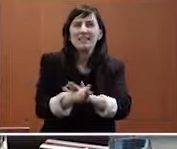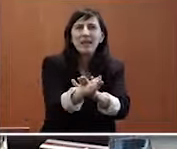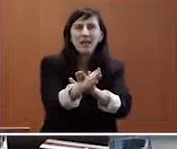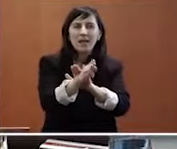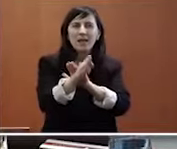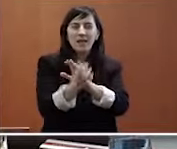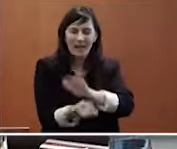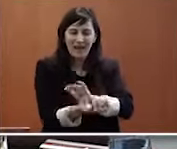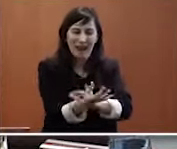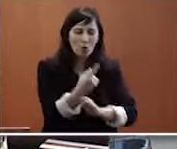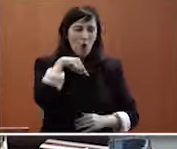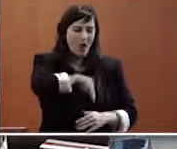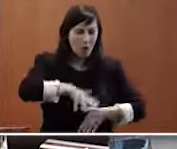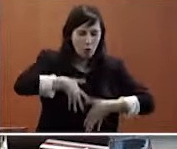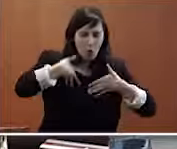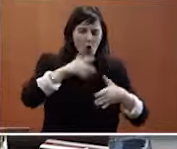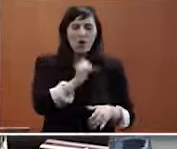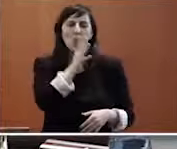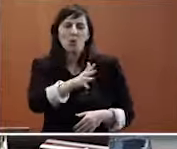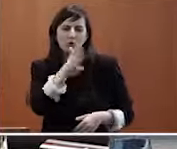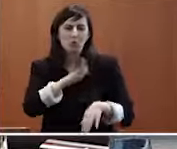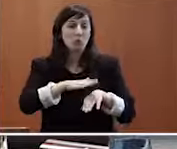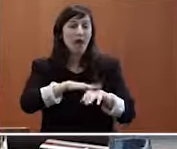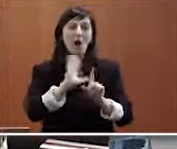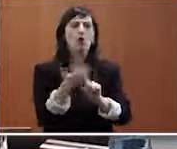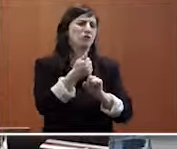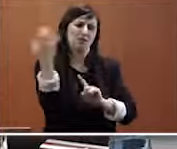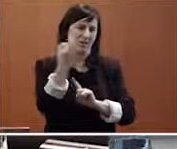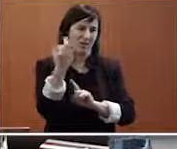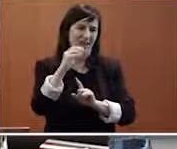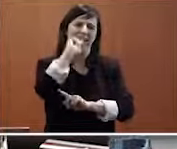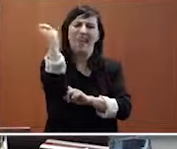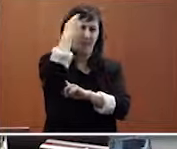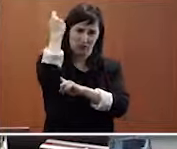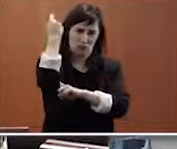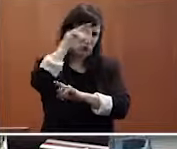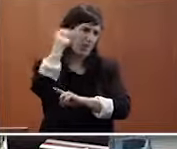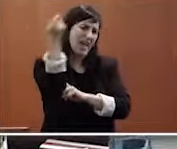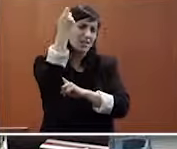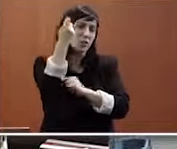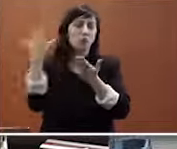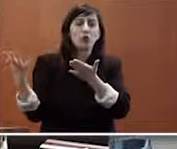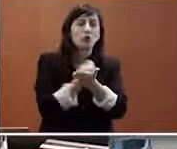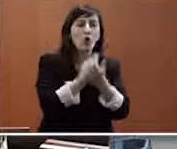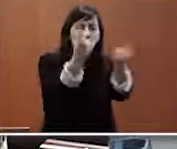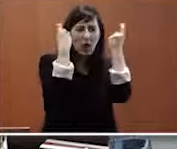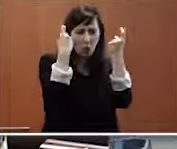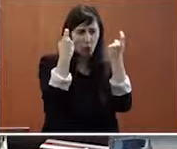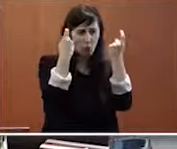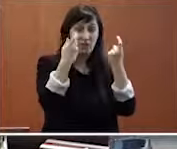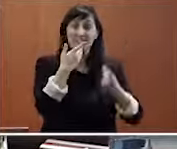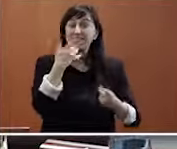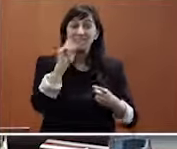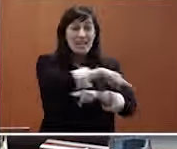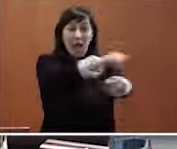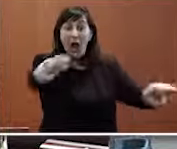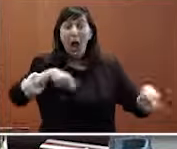emocións e de razóns para garantir o éxito de todo, absolutamente de todo o alumnado, porque se